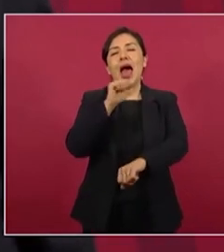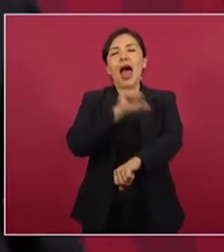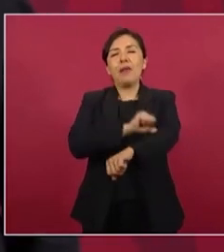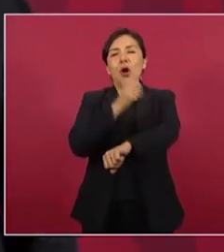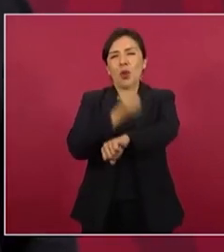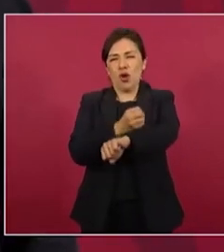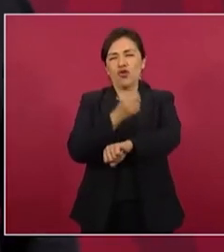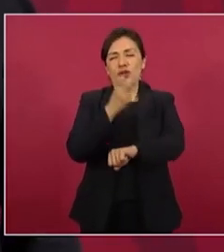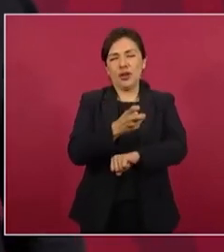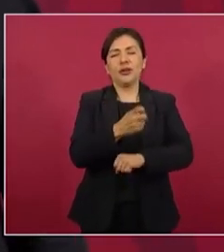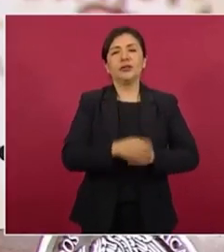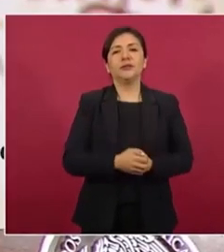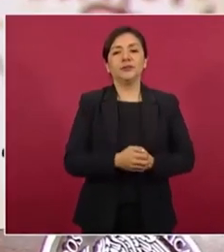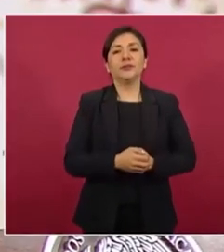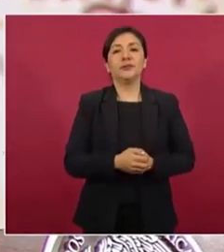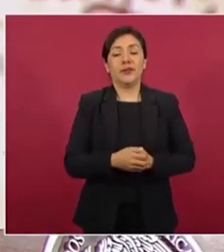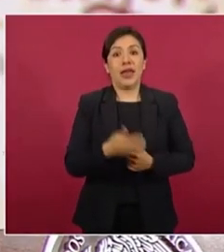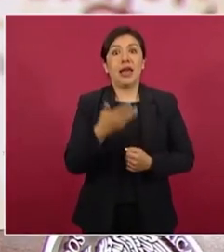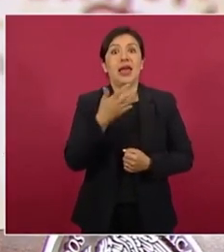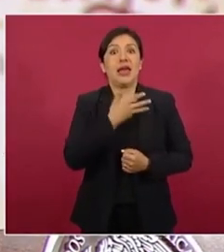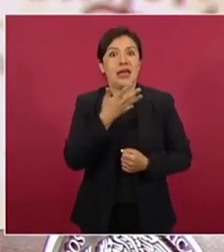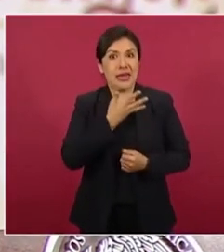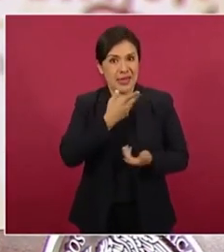están los cañonazos